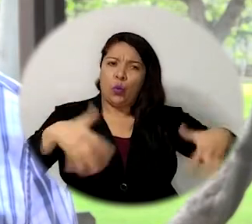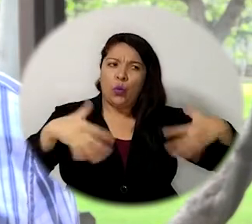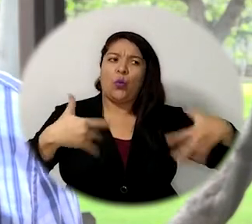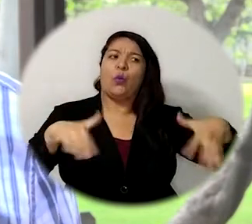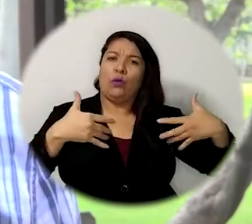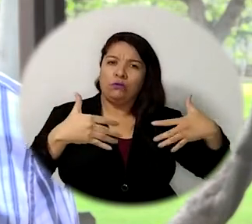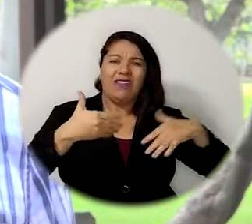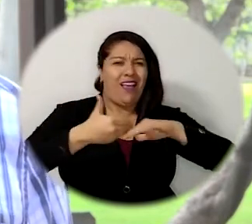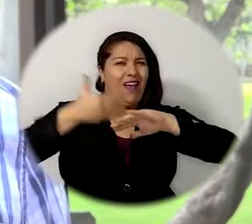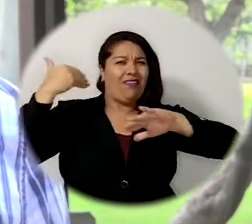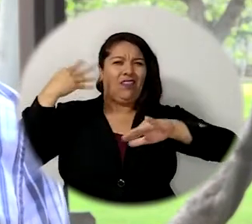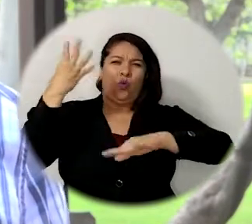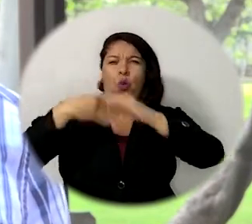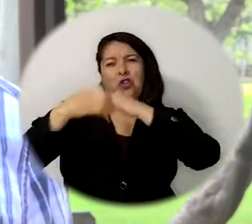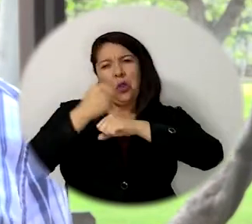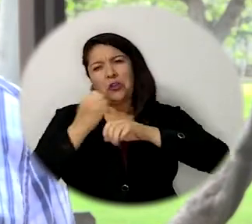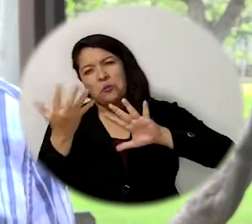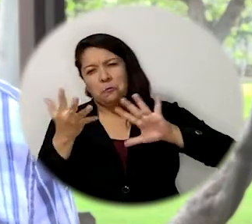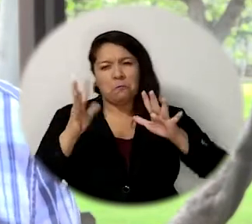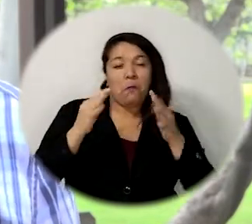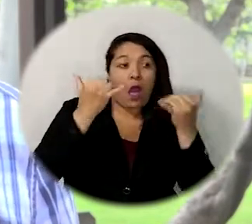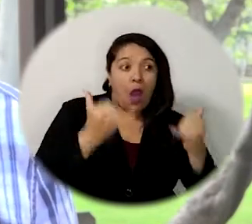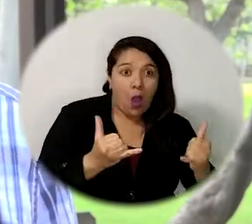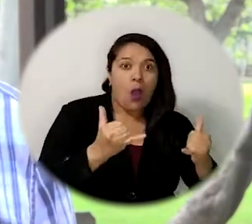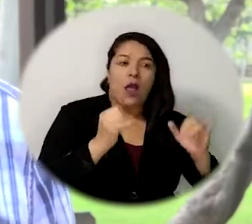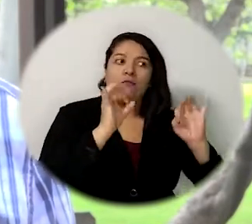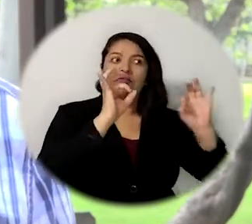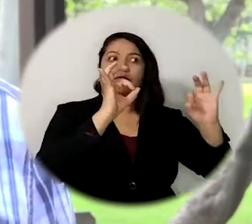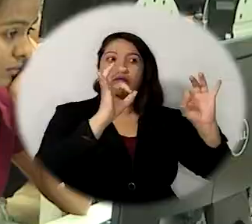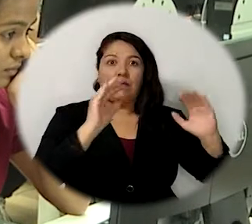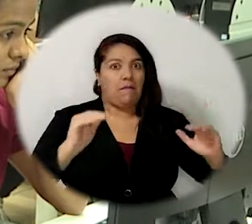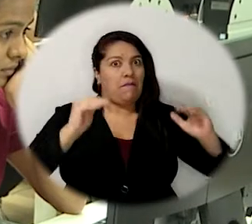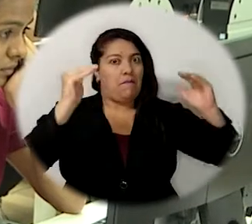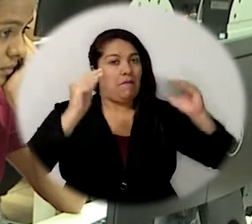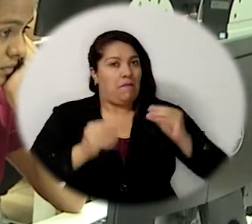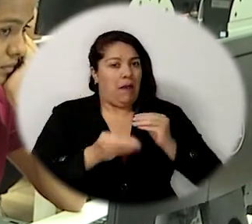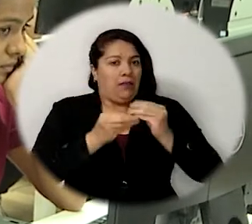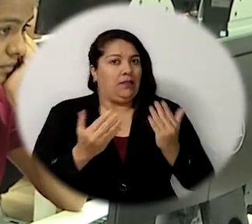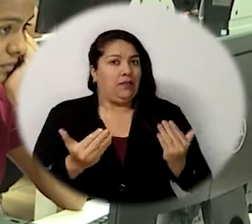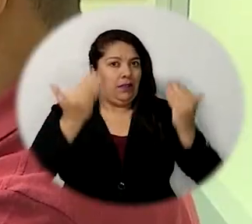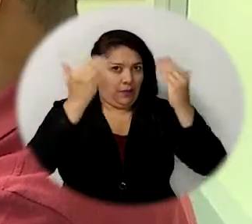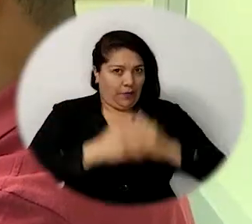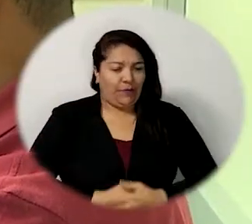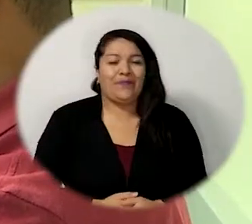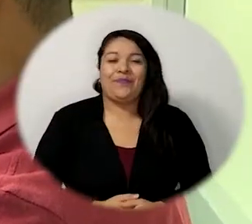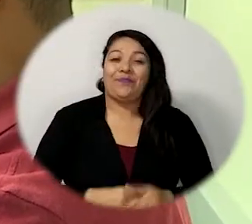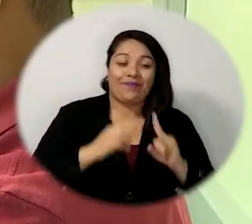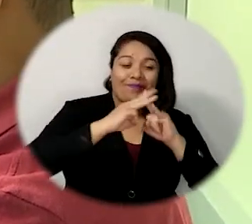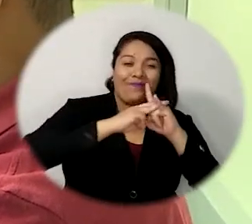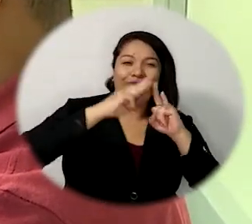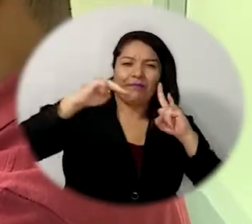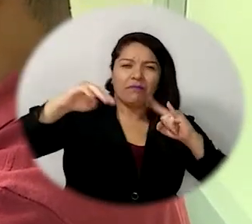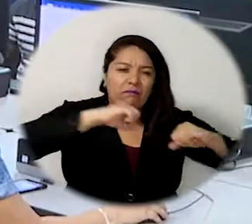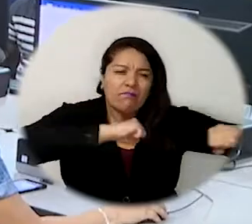seguramente hace cuatro años y eso implica un valor agregado importante. La alma mater ha venido trabajando arduamente en el